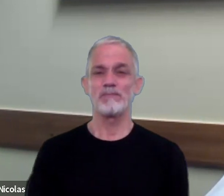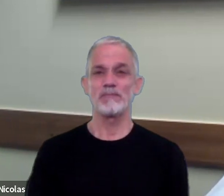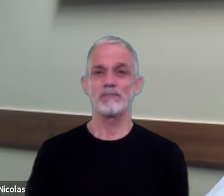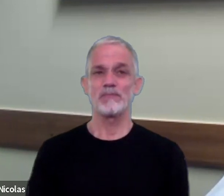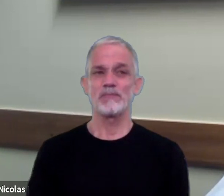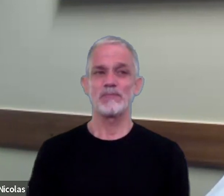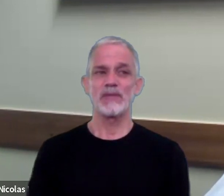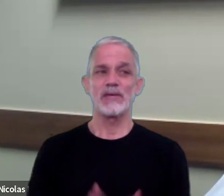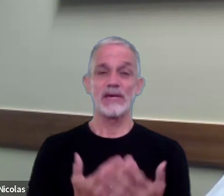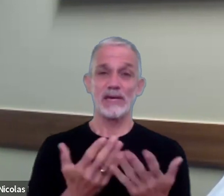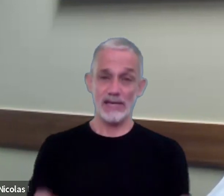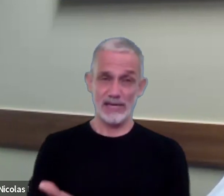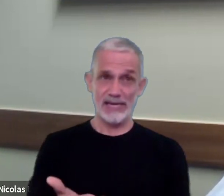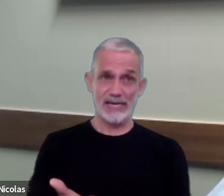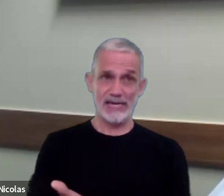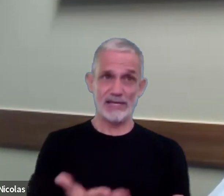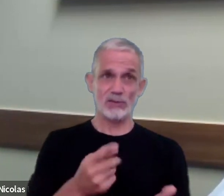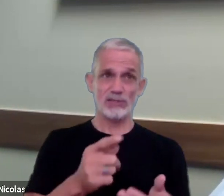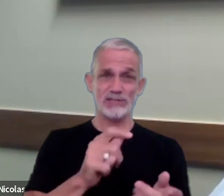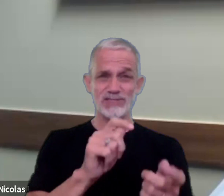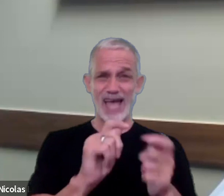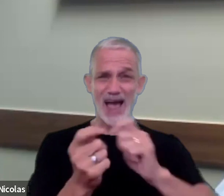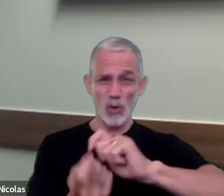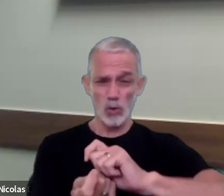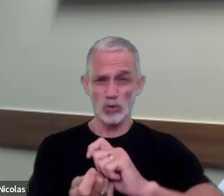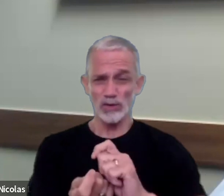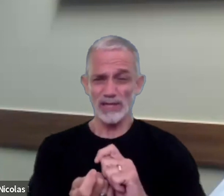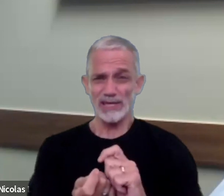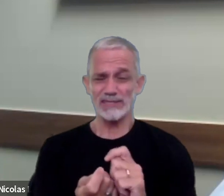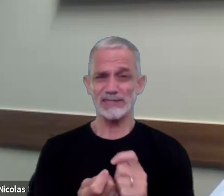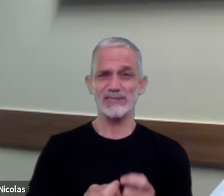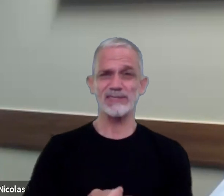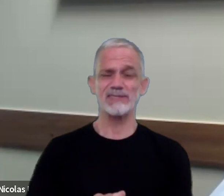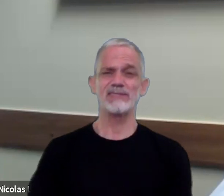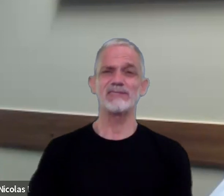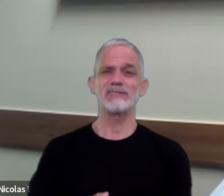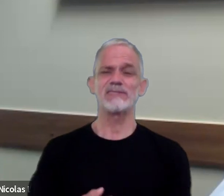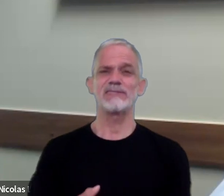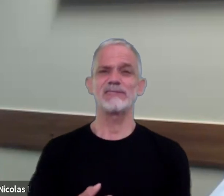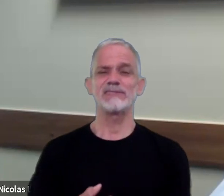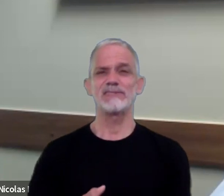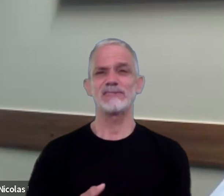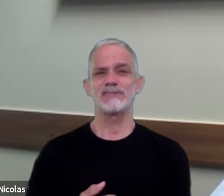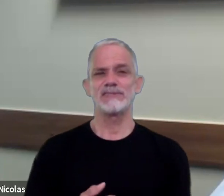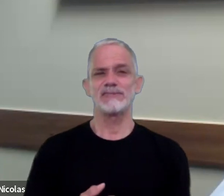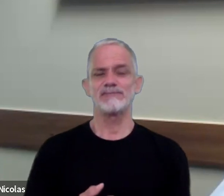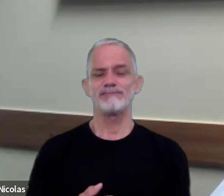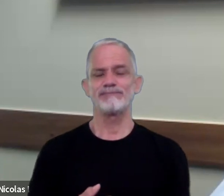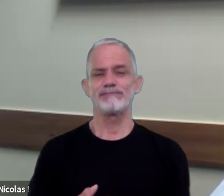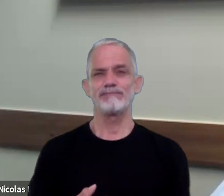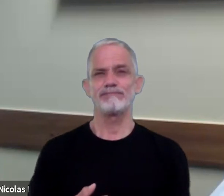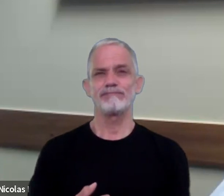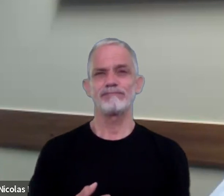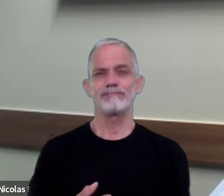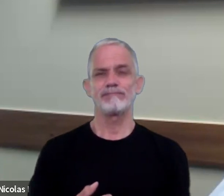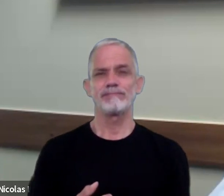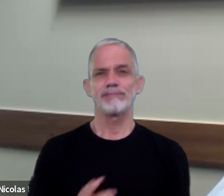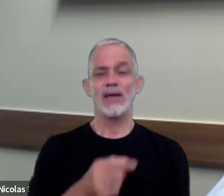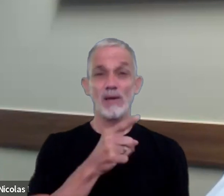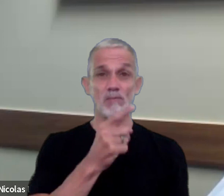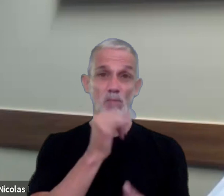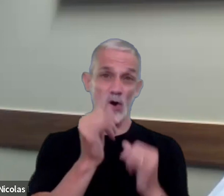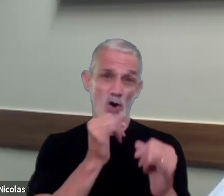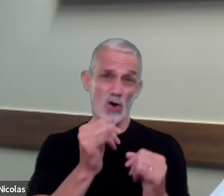entonces esos ajustes a los cuales haces referencia